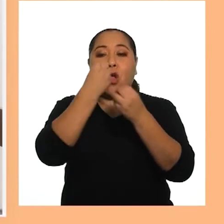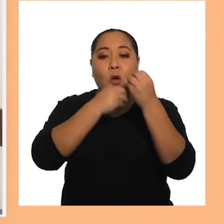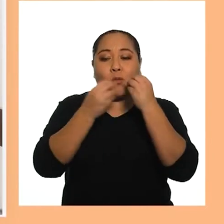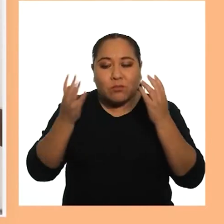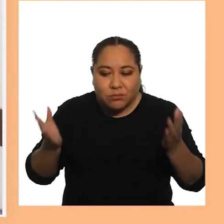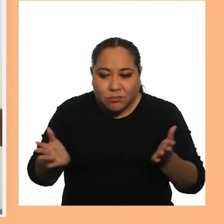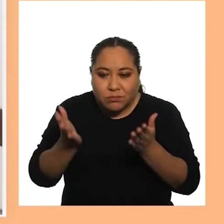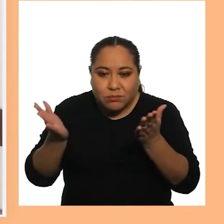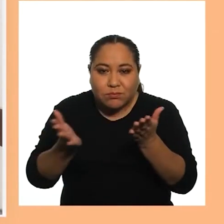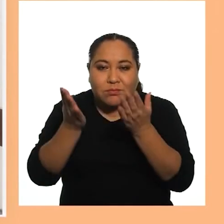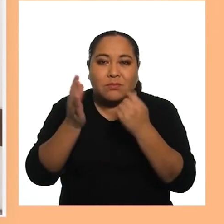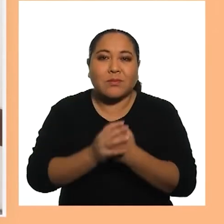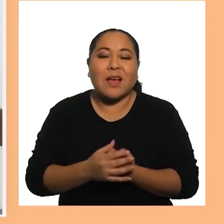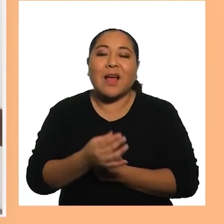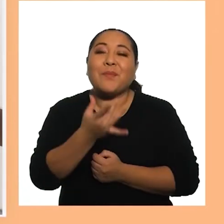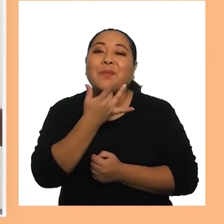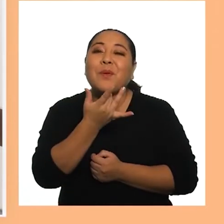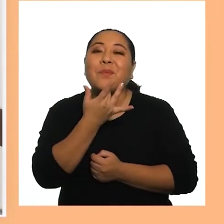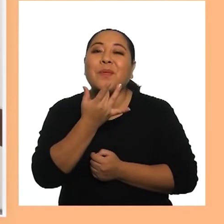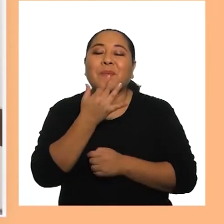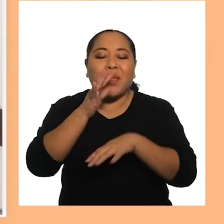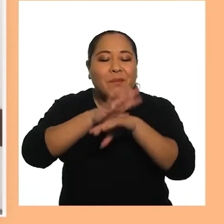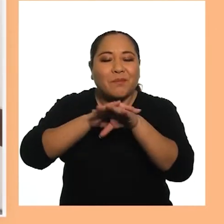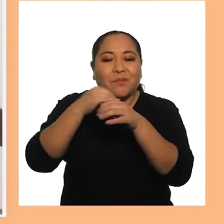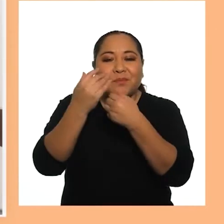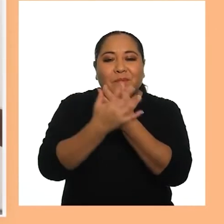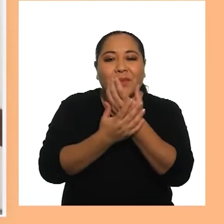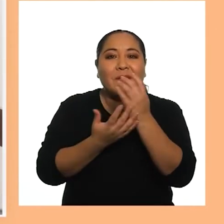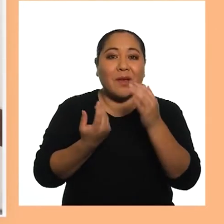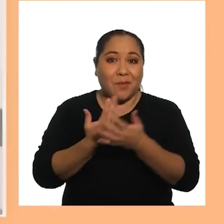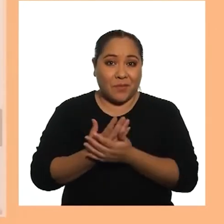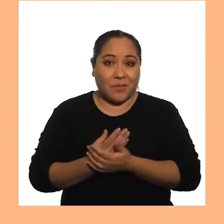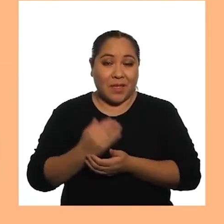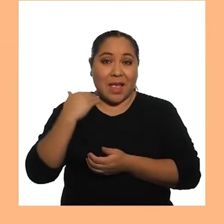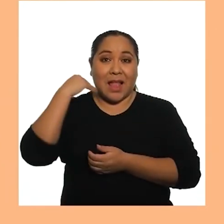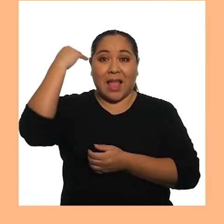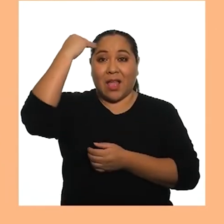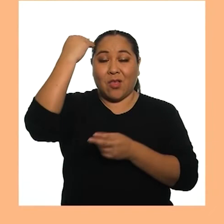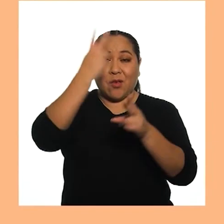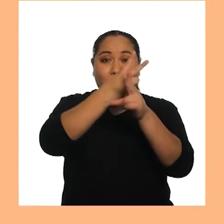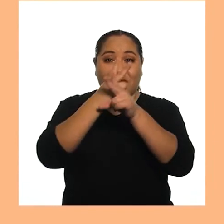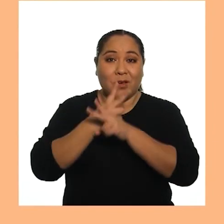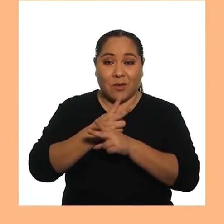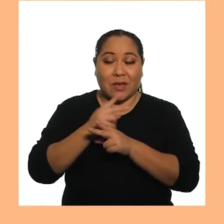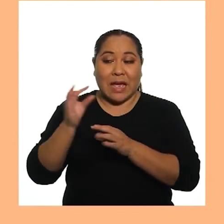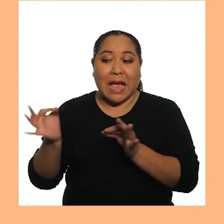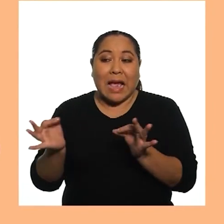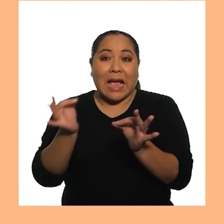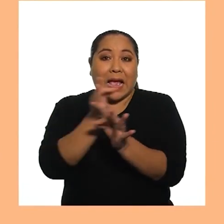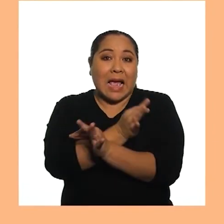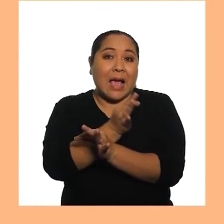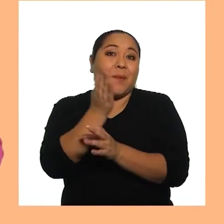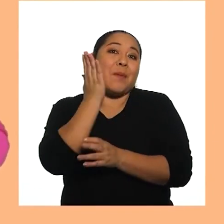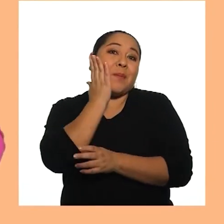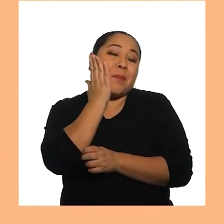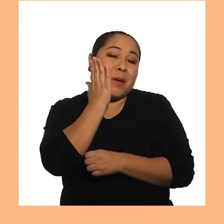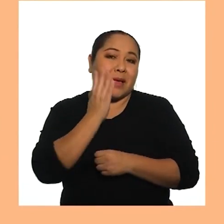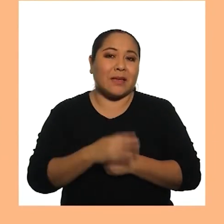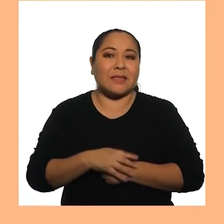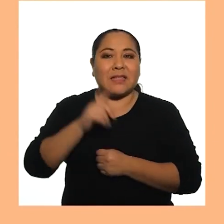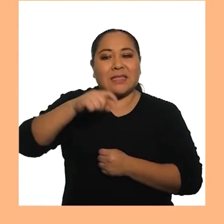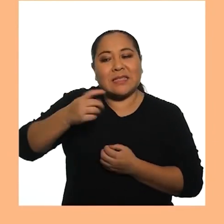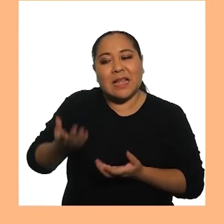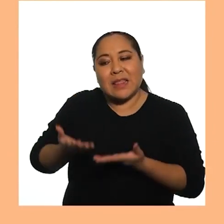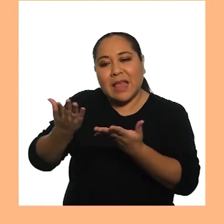A la hora De comer Incentivando El gusto Y el tacto El adulto cuidador Que reemplaza A